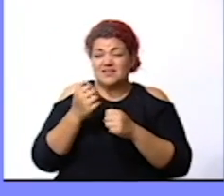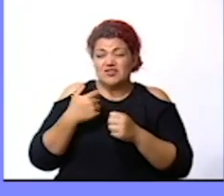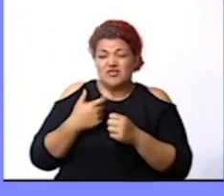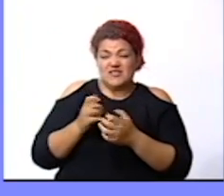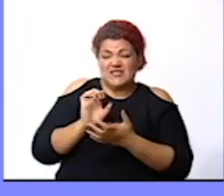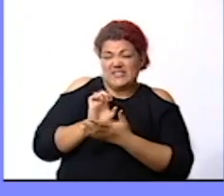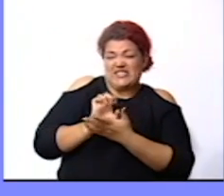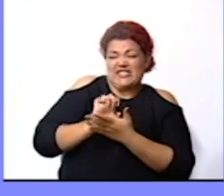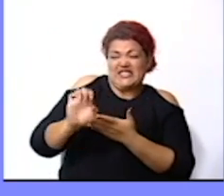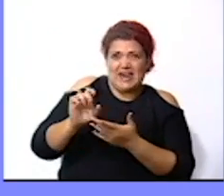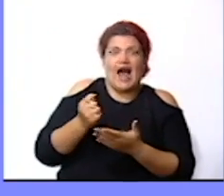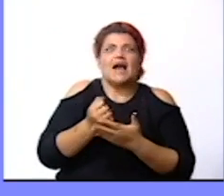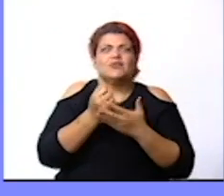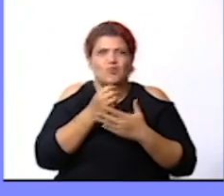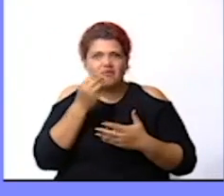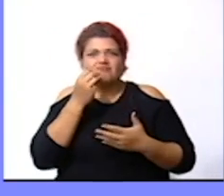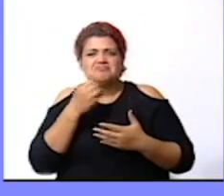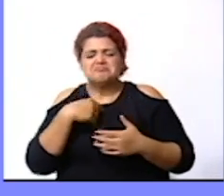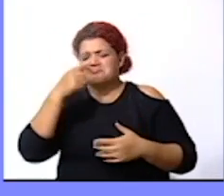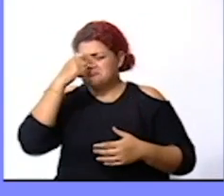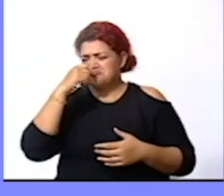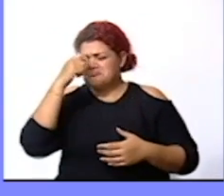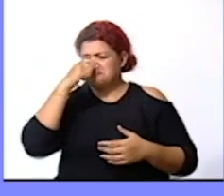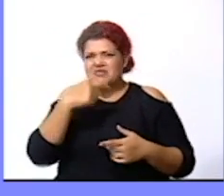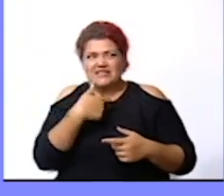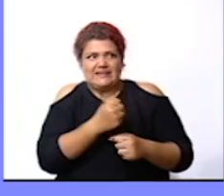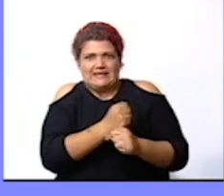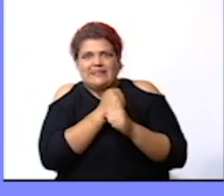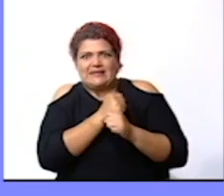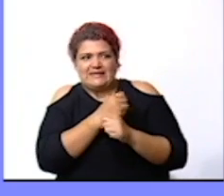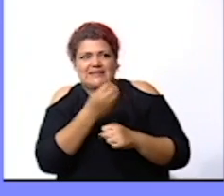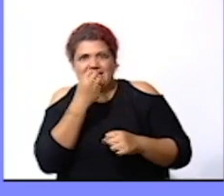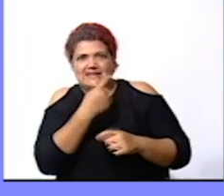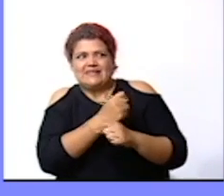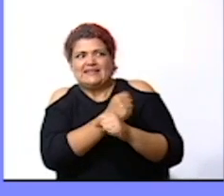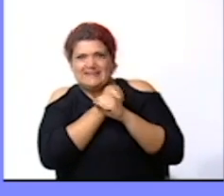ayudarán del resfriado ellas te protegerán